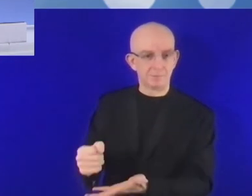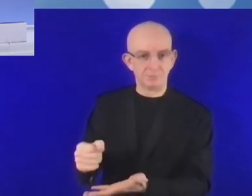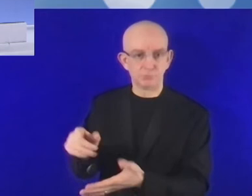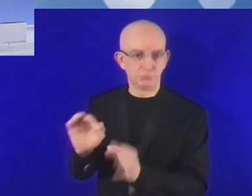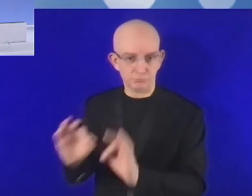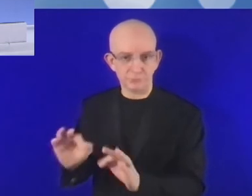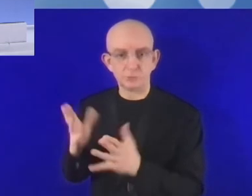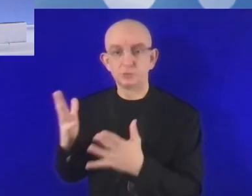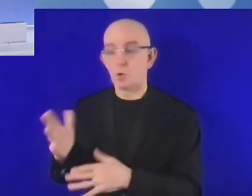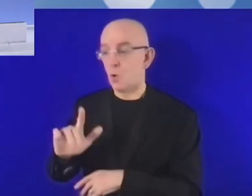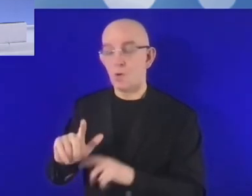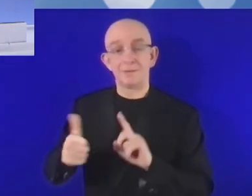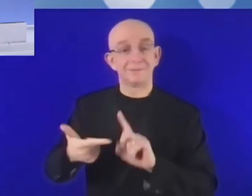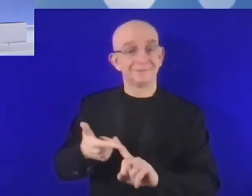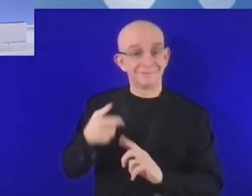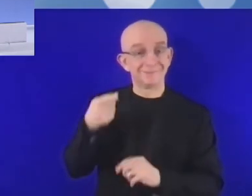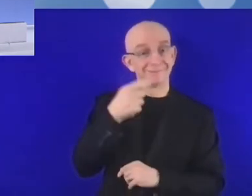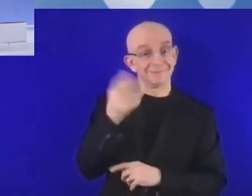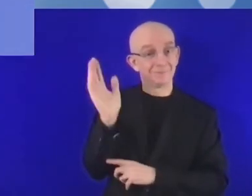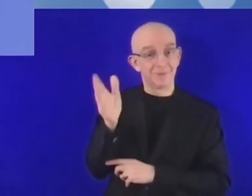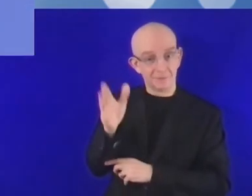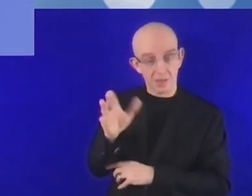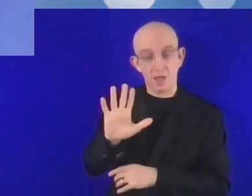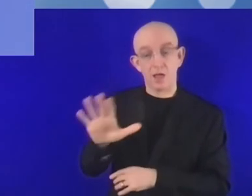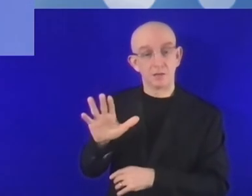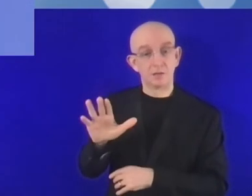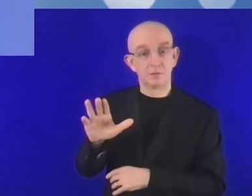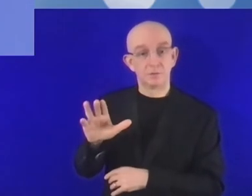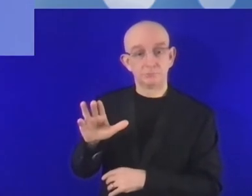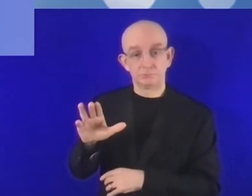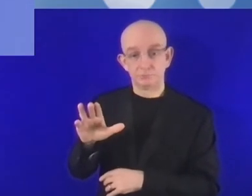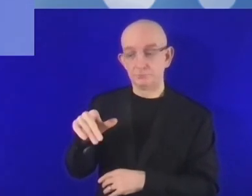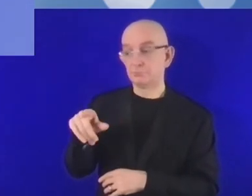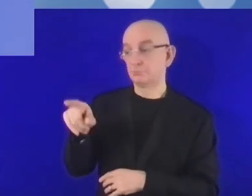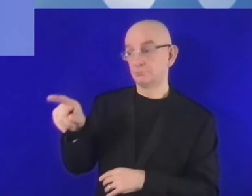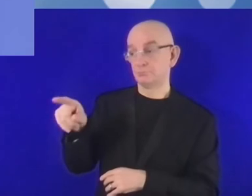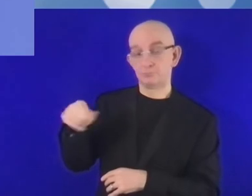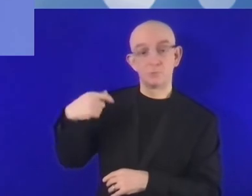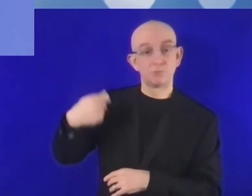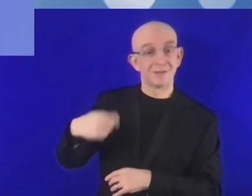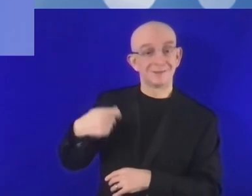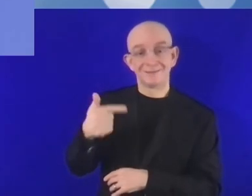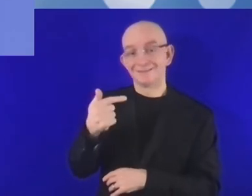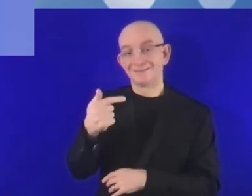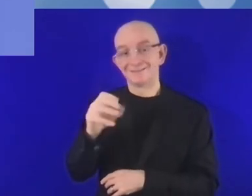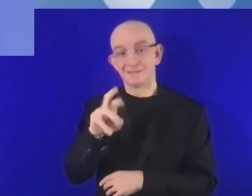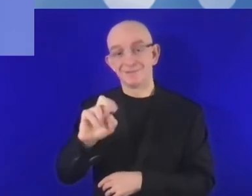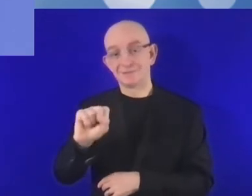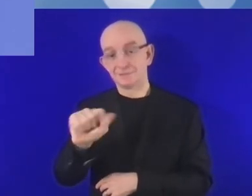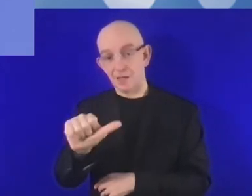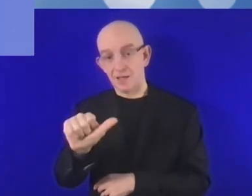gustaría dirigirme a Teresa